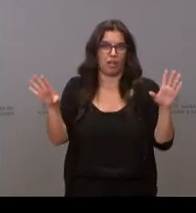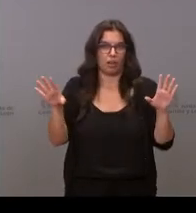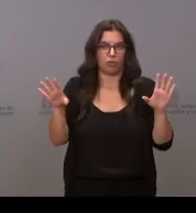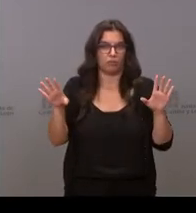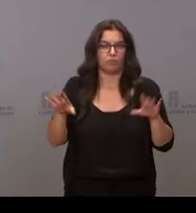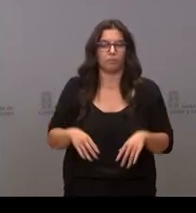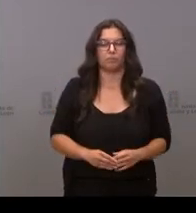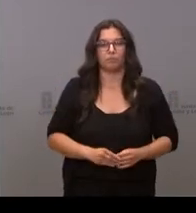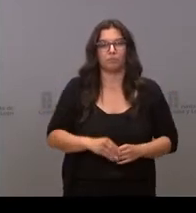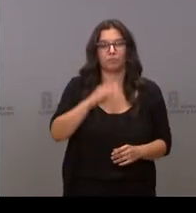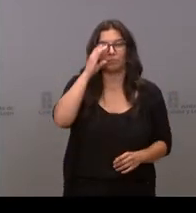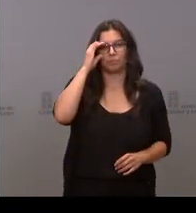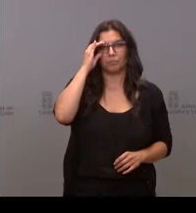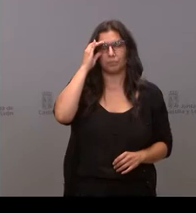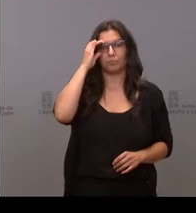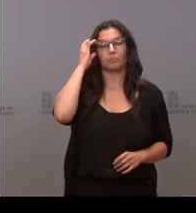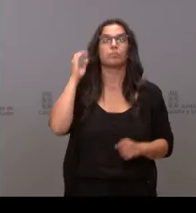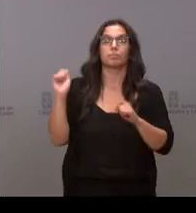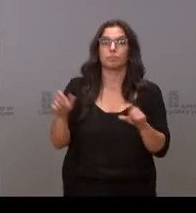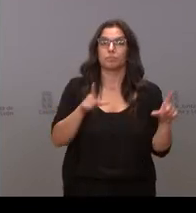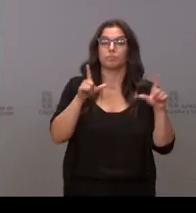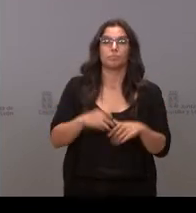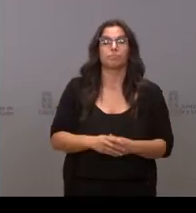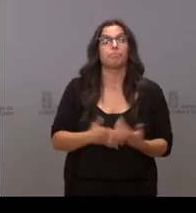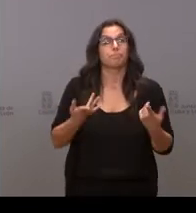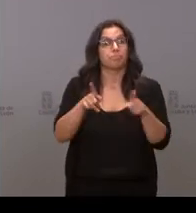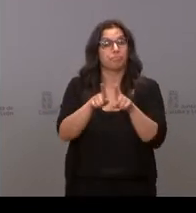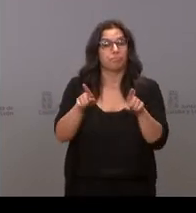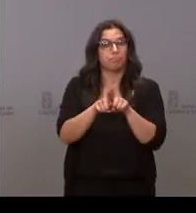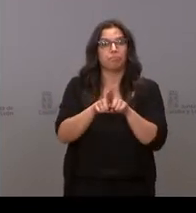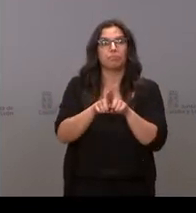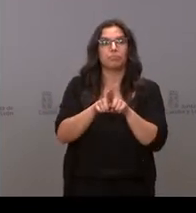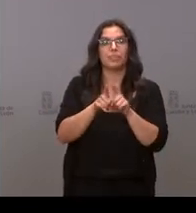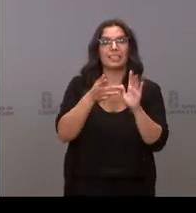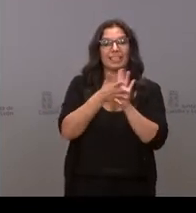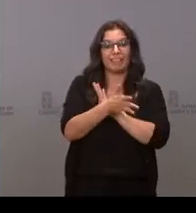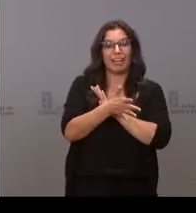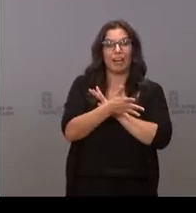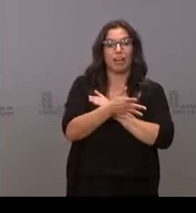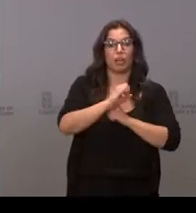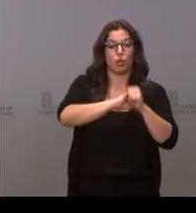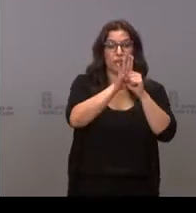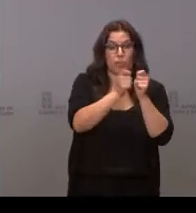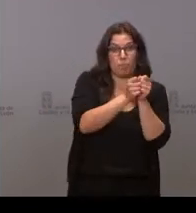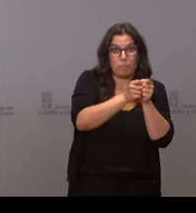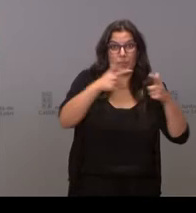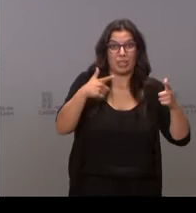sostenida. Se me pasa a la siguiente diapositiva. No obstante, todo esto no se ha traducido en este momento